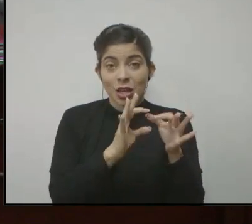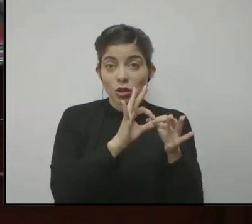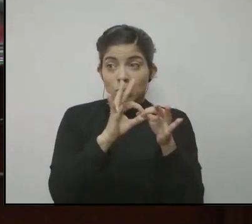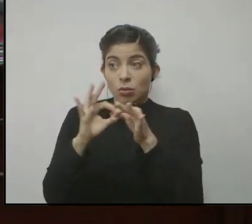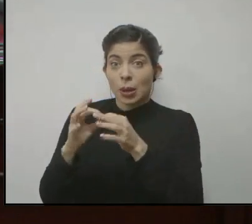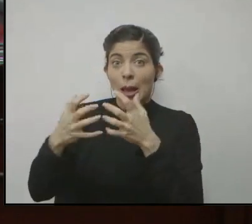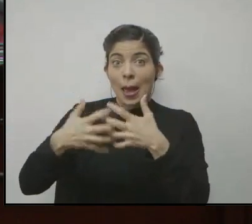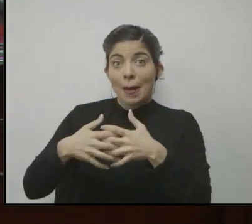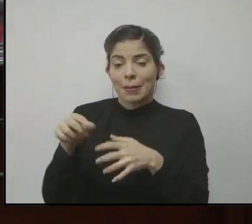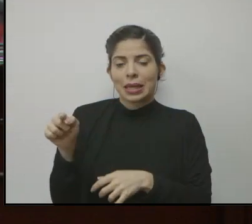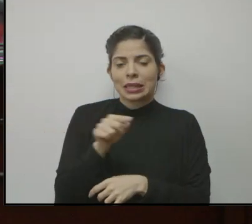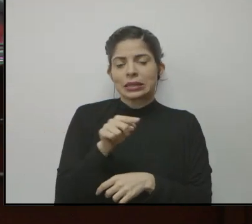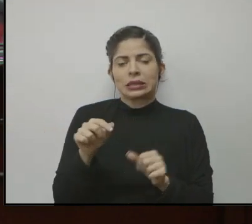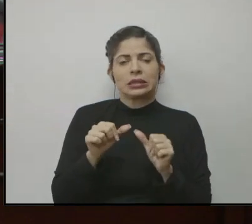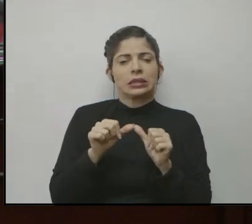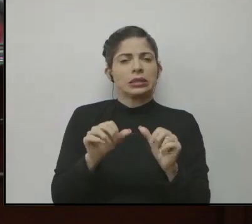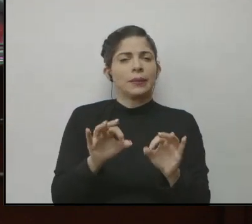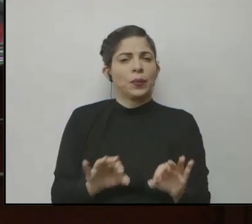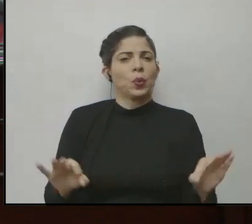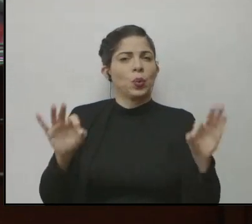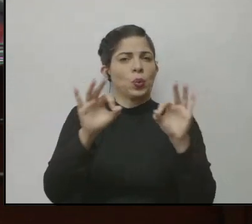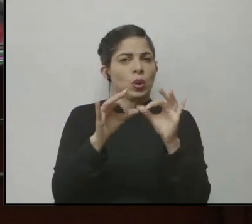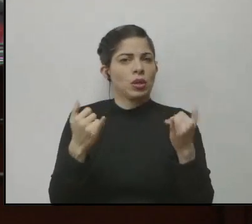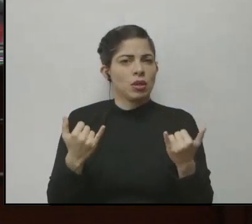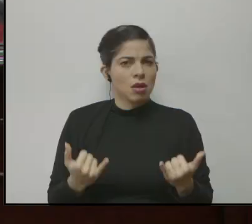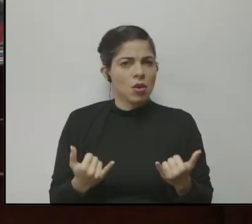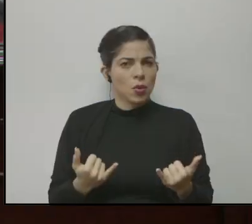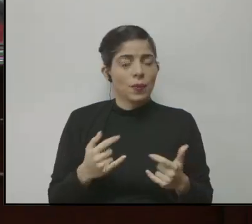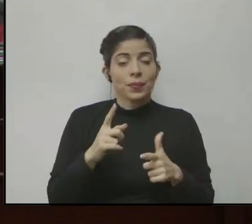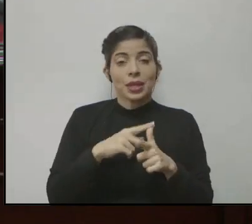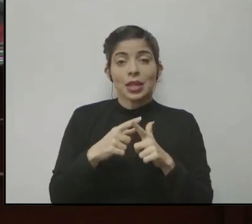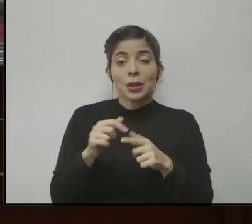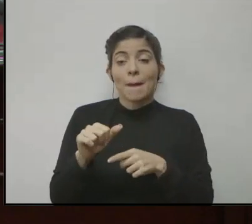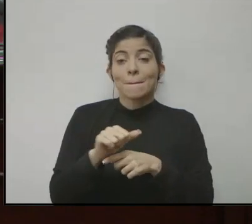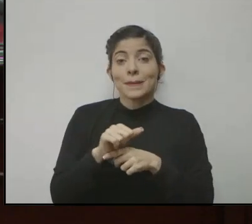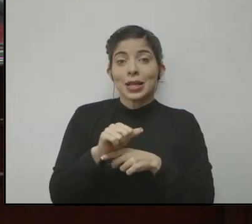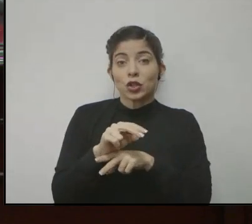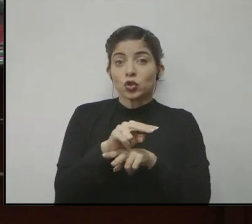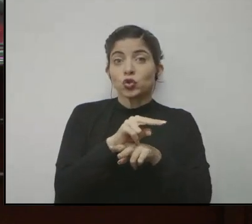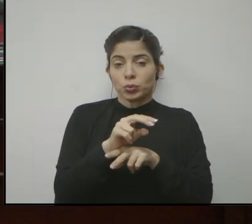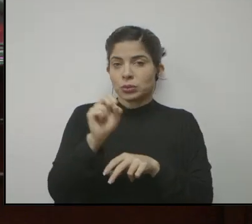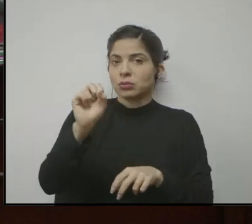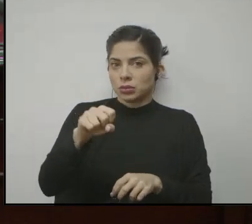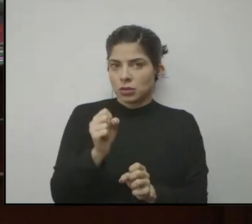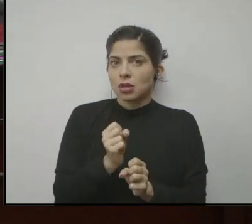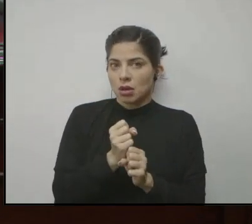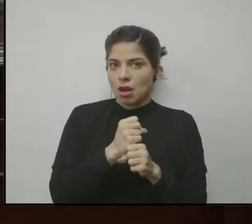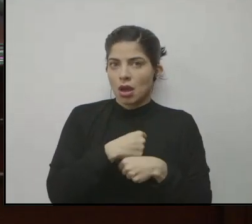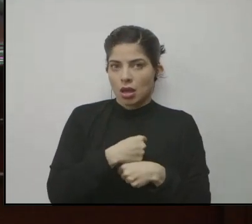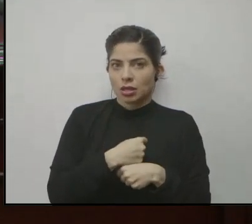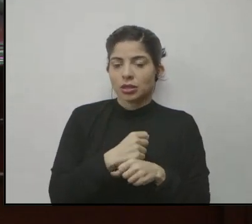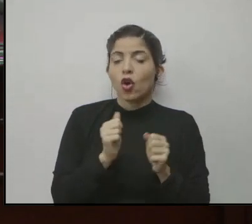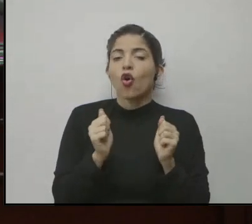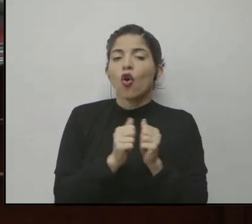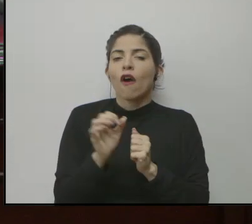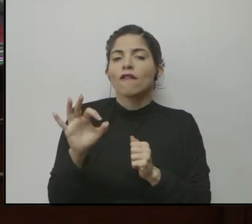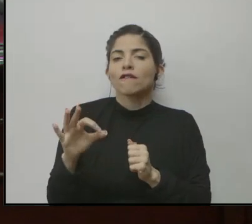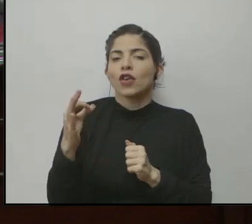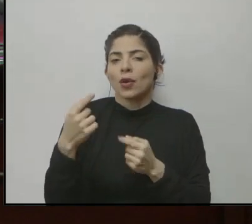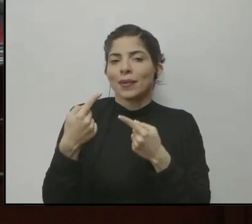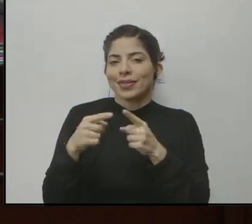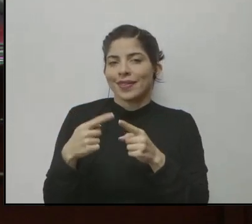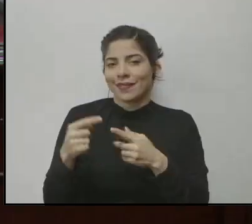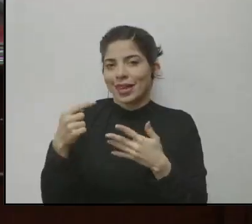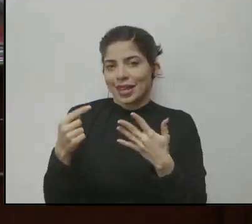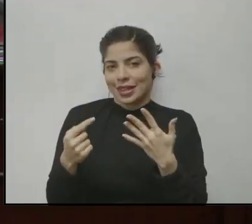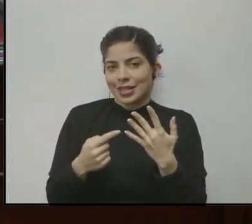empresa quisimos mantenerlo y es muy importante en este momento. Entonces, la práctica supervisada se hace con diferentes formatos que